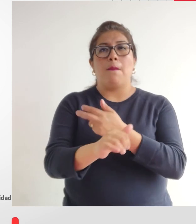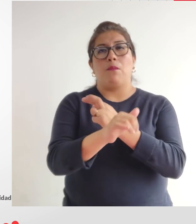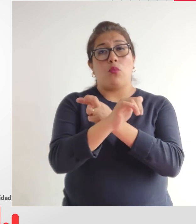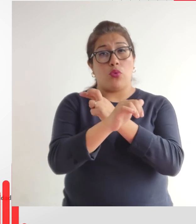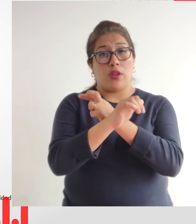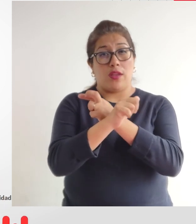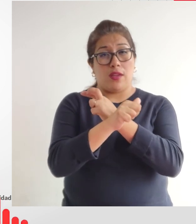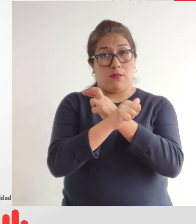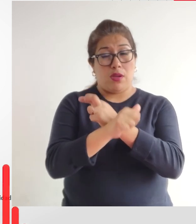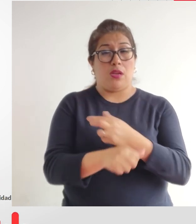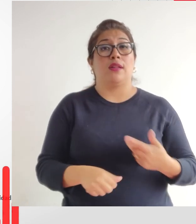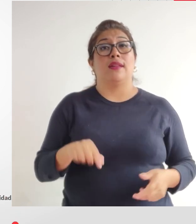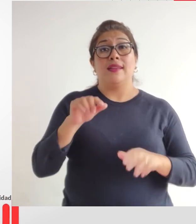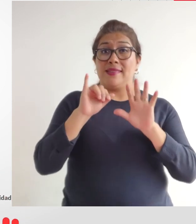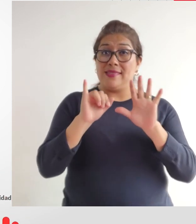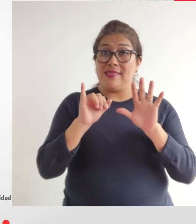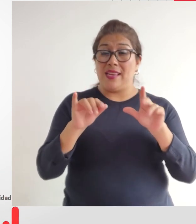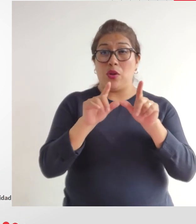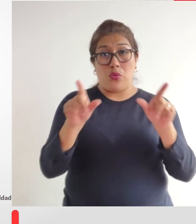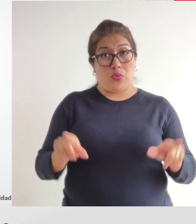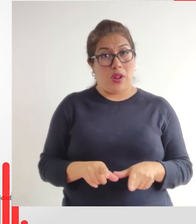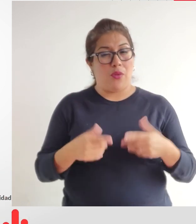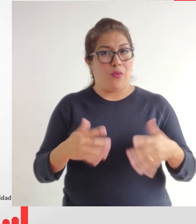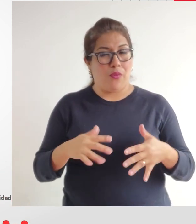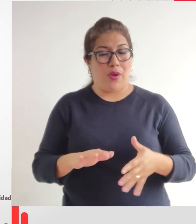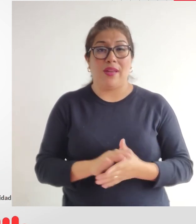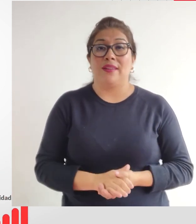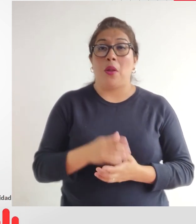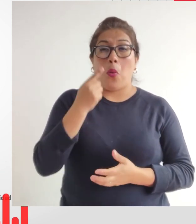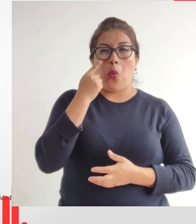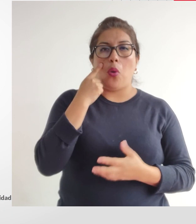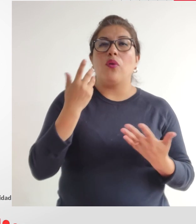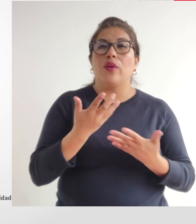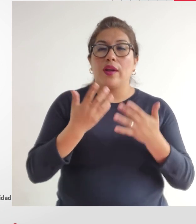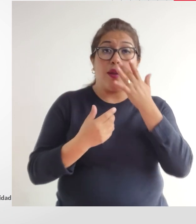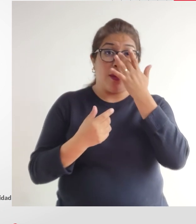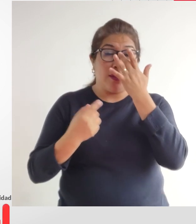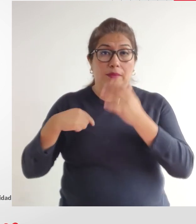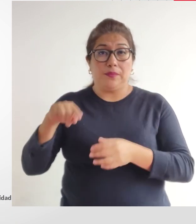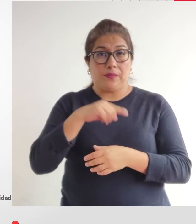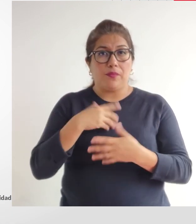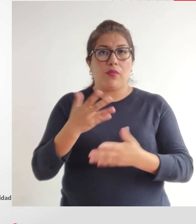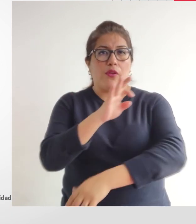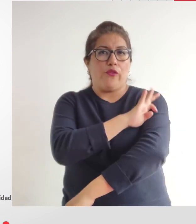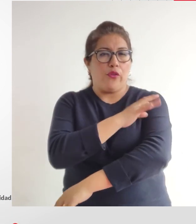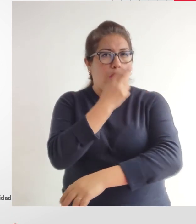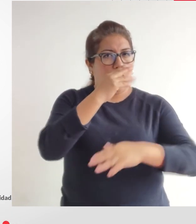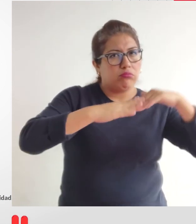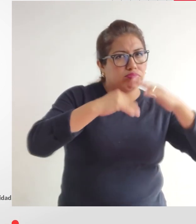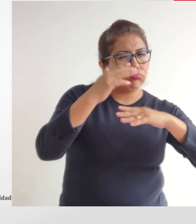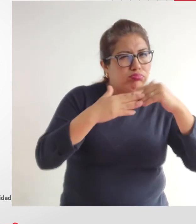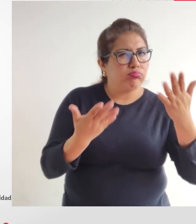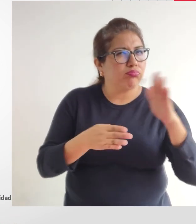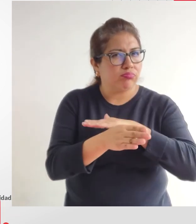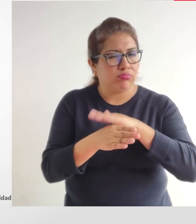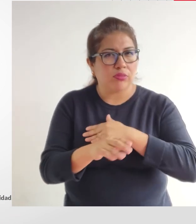Apurímac en seis ejes los que conocemos mayormente son el eje de fiscalización física en